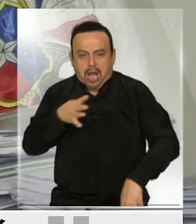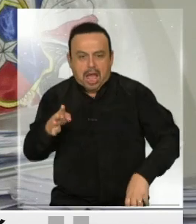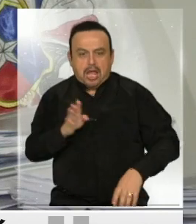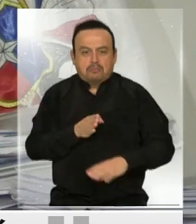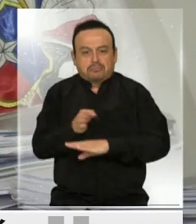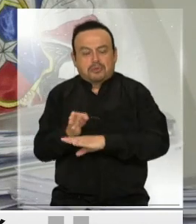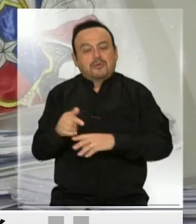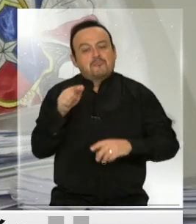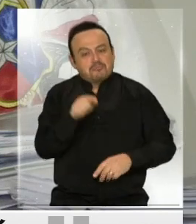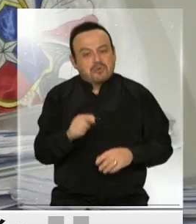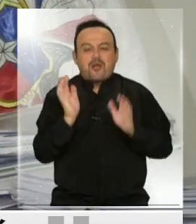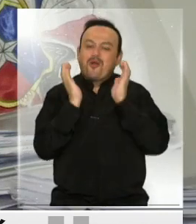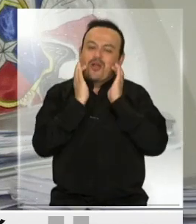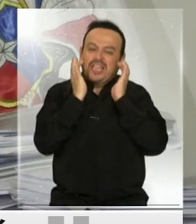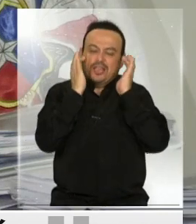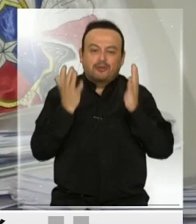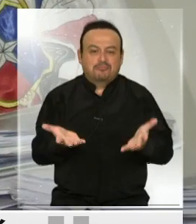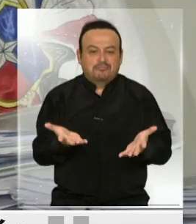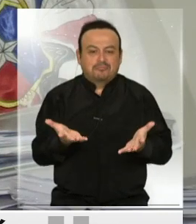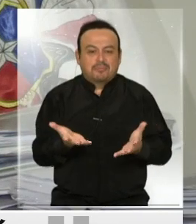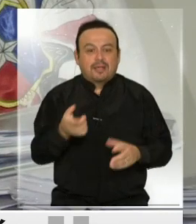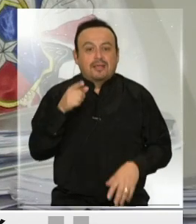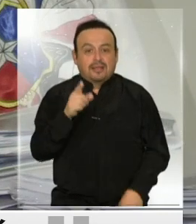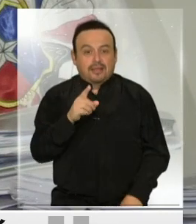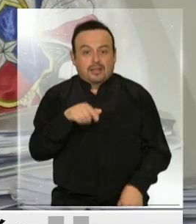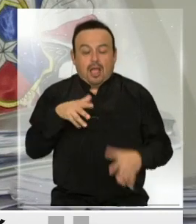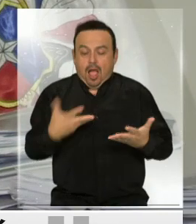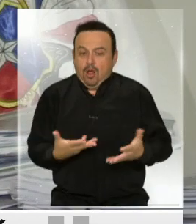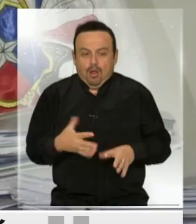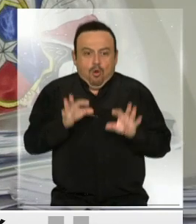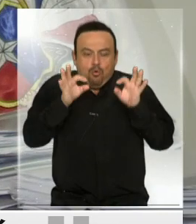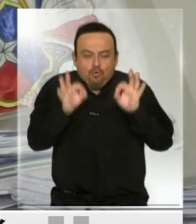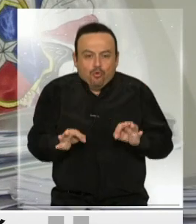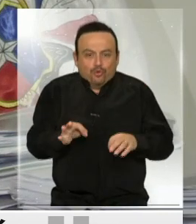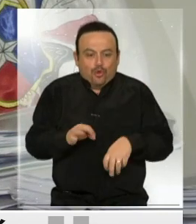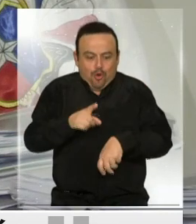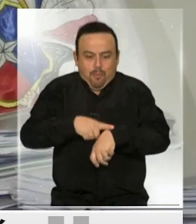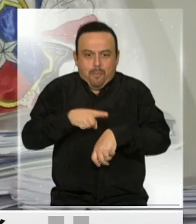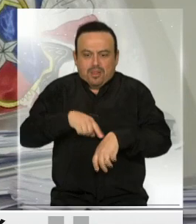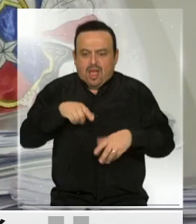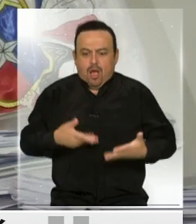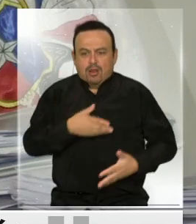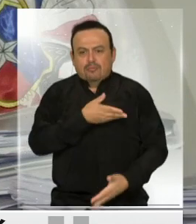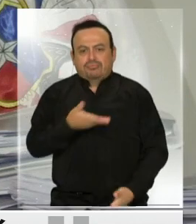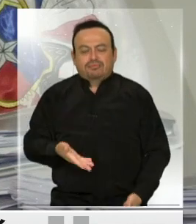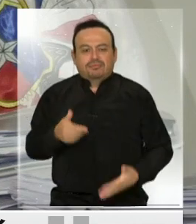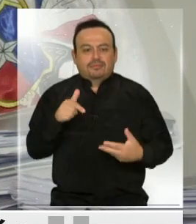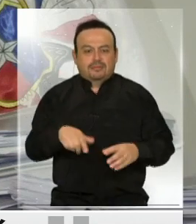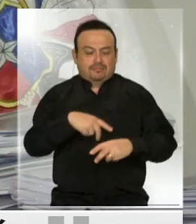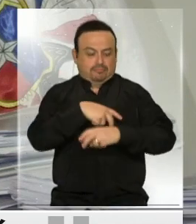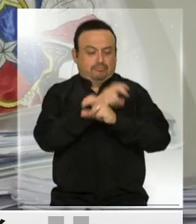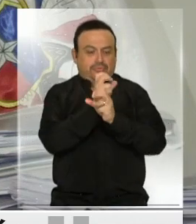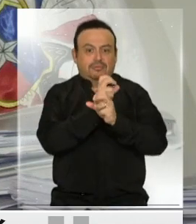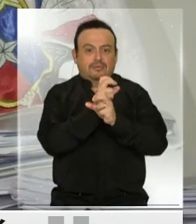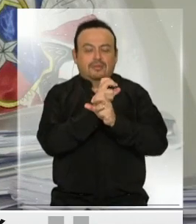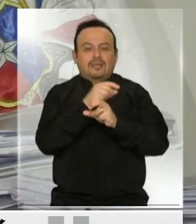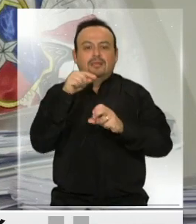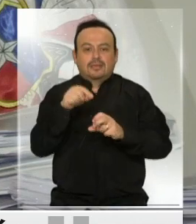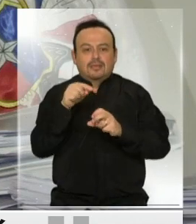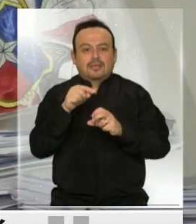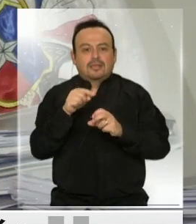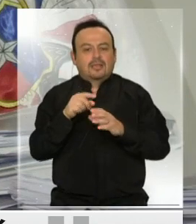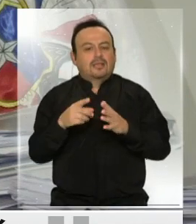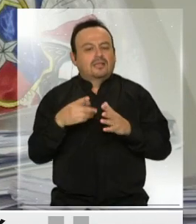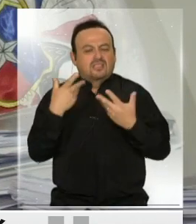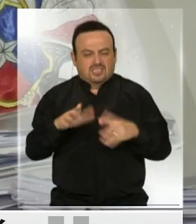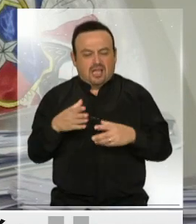eso estamos contentos. Porque además, viene un momento muy oportuno. Porque esta modalidad de teletrabajo o trabajo de distancia, además de